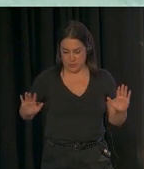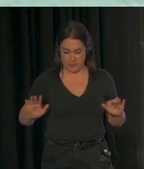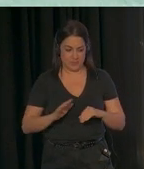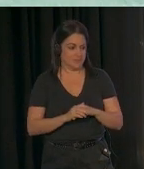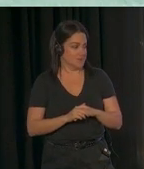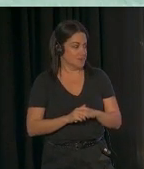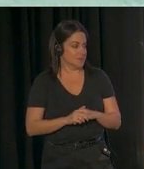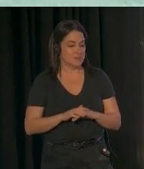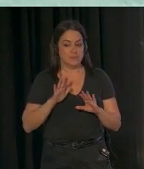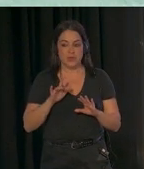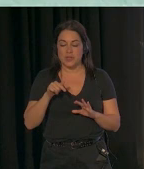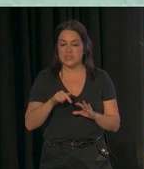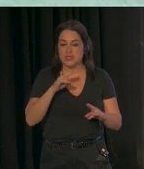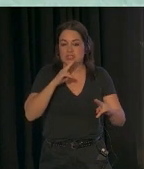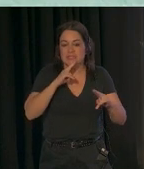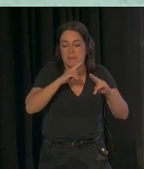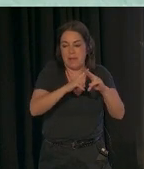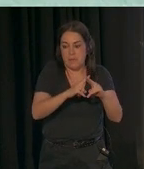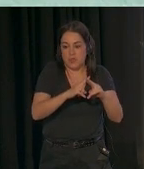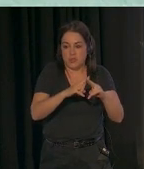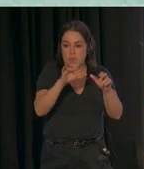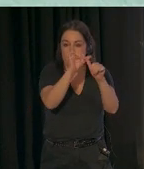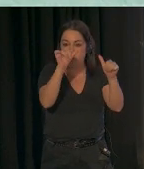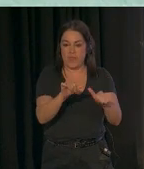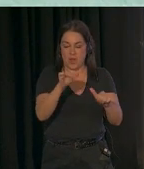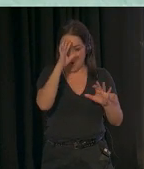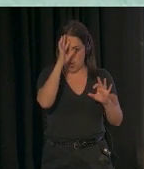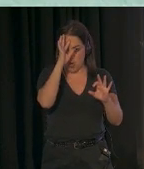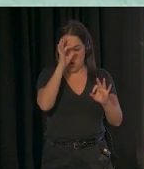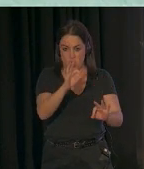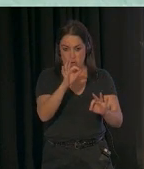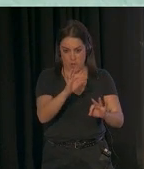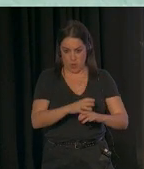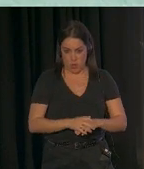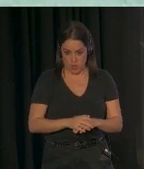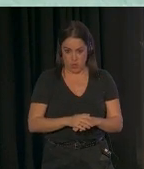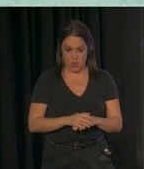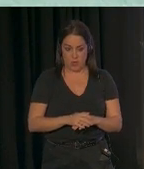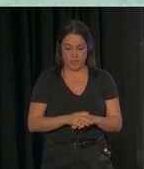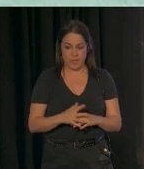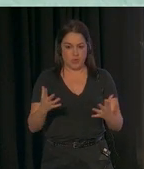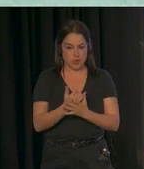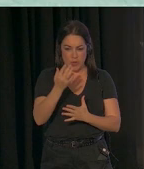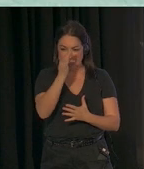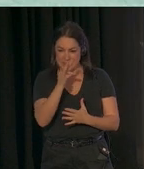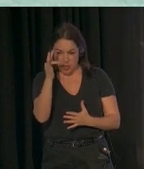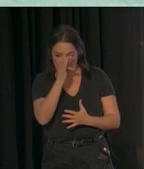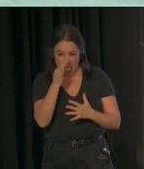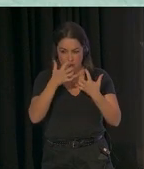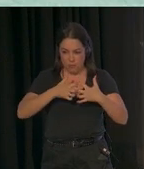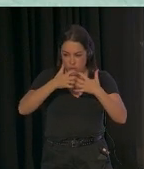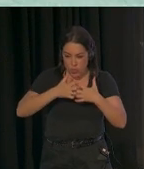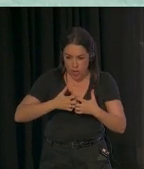pero bueno, esto es lo que llamamos el modelo lógico de IPATS. Es toda la teoría, cómo funciona todo, cómo encaja todo.